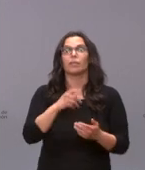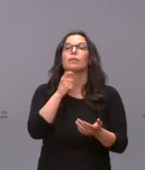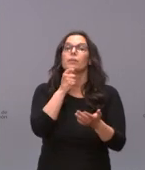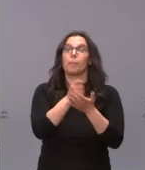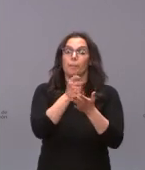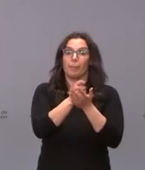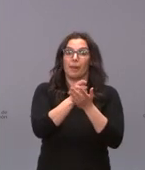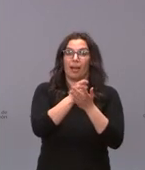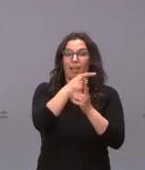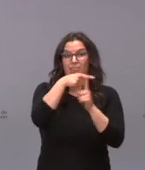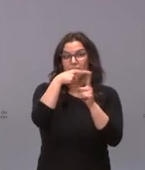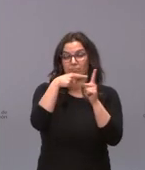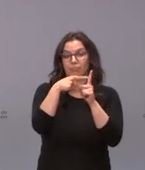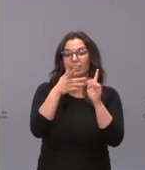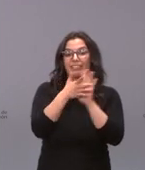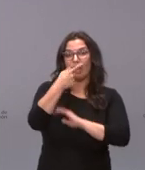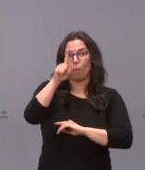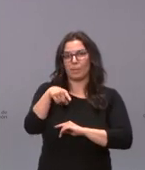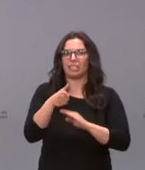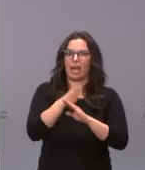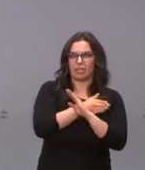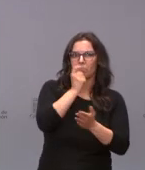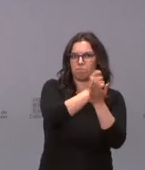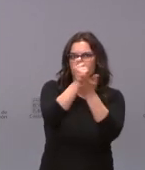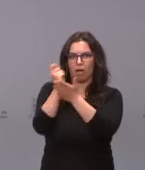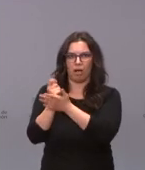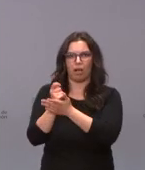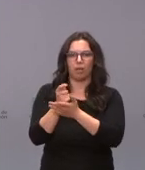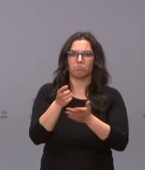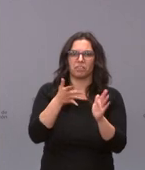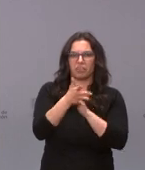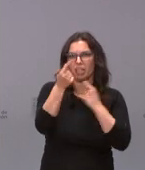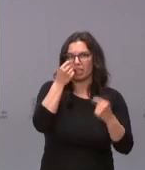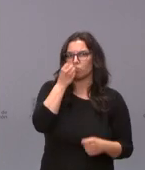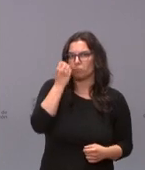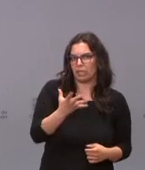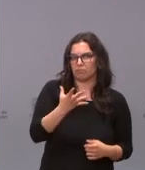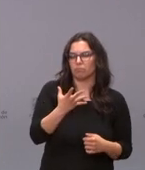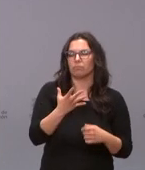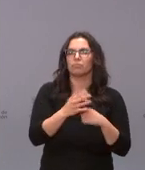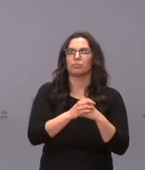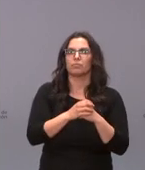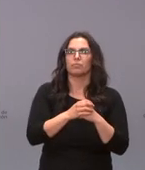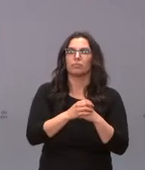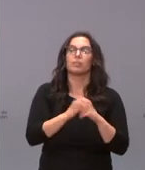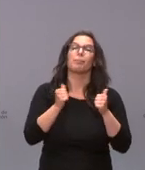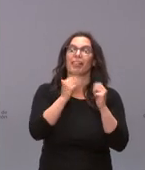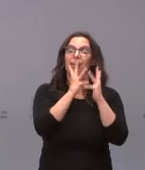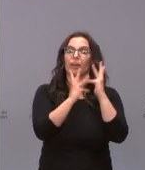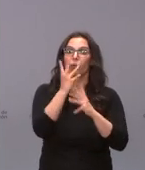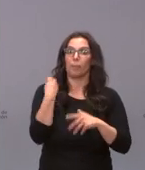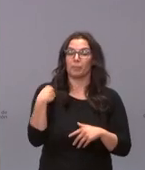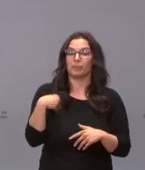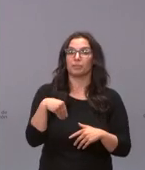debajo de los 30 días, en los 26, como he dicho, que es una muy buena cifra y que se empieza a medir desde que se